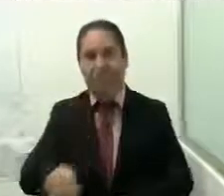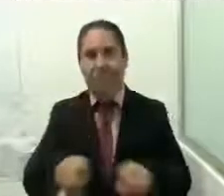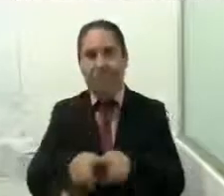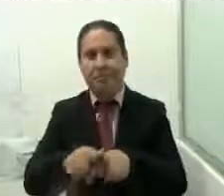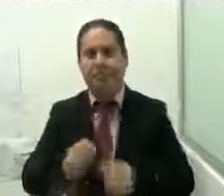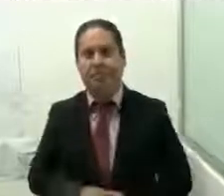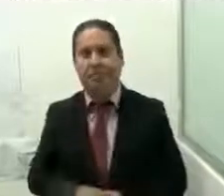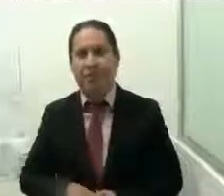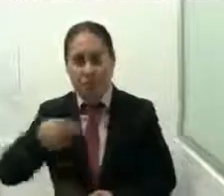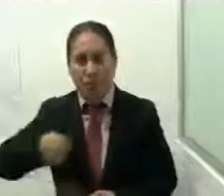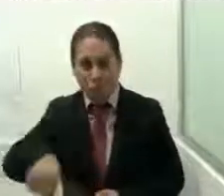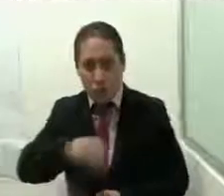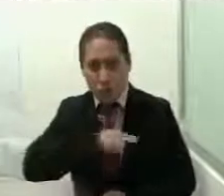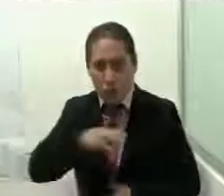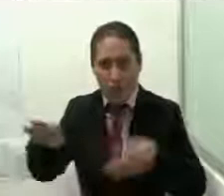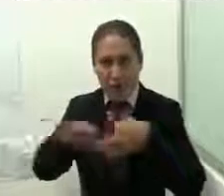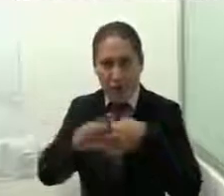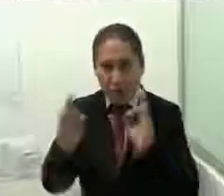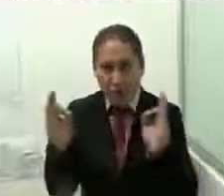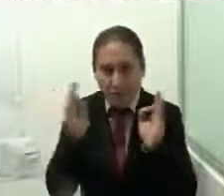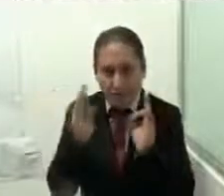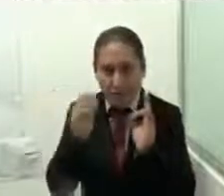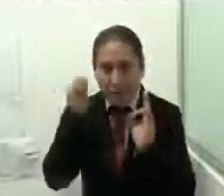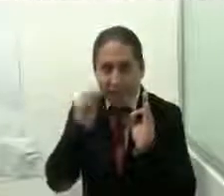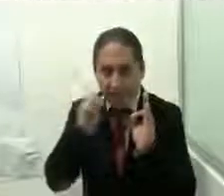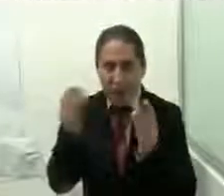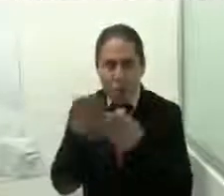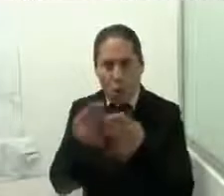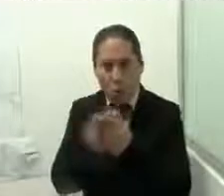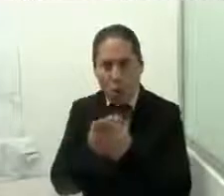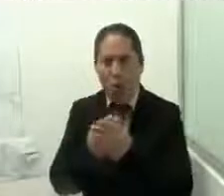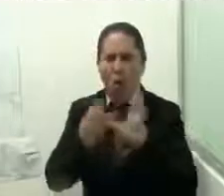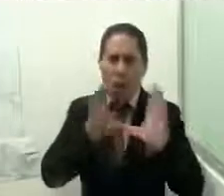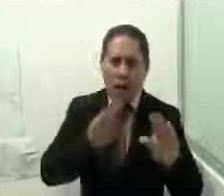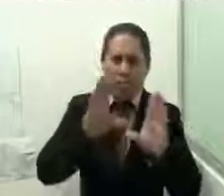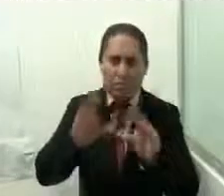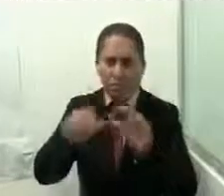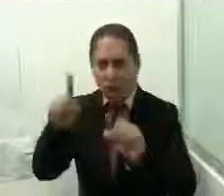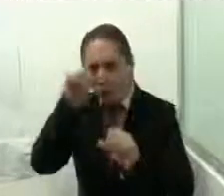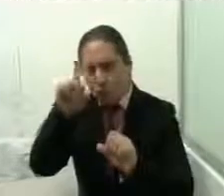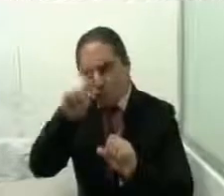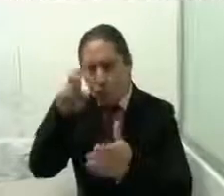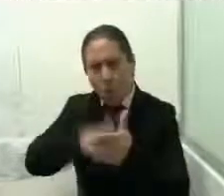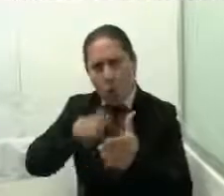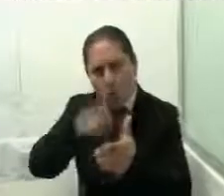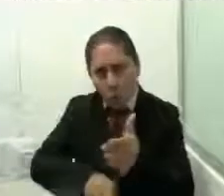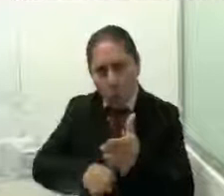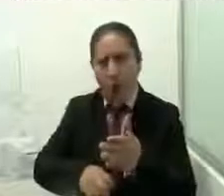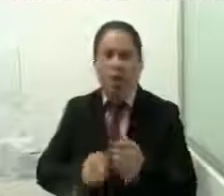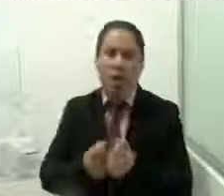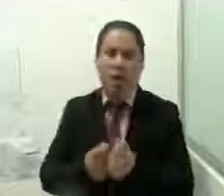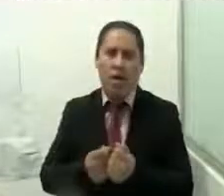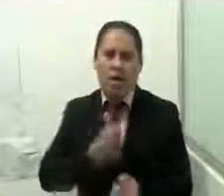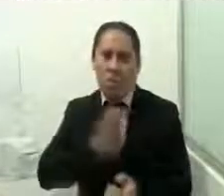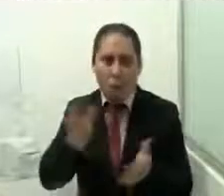acercamos también a la población para darles todas las capacitaciones correspondientes fomentando la